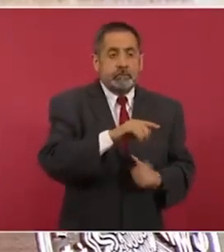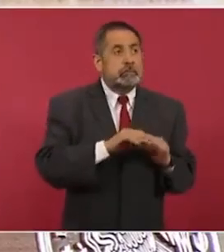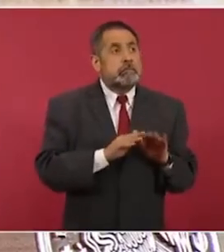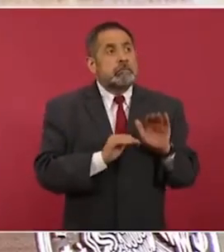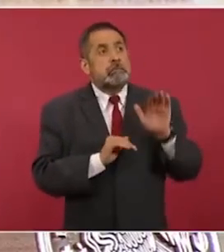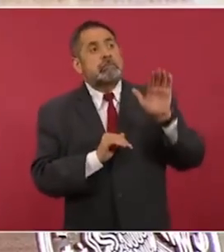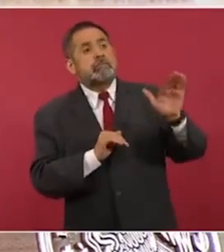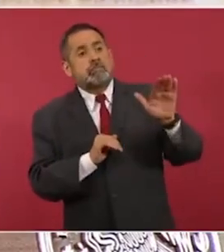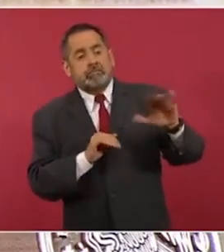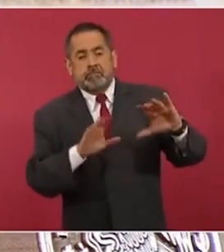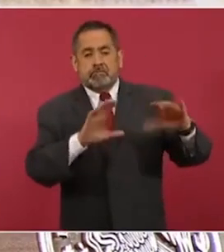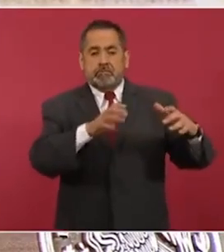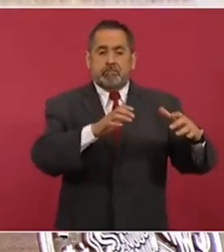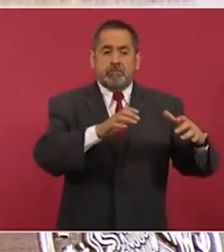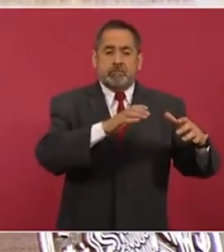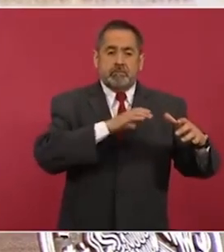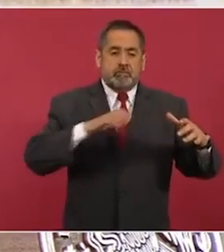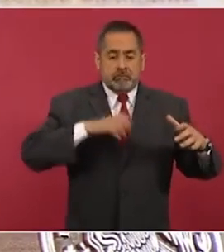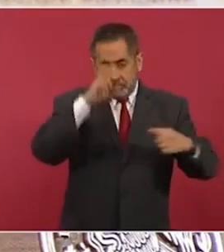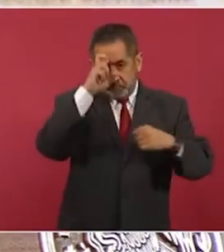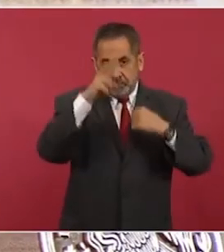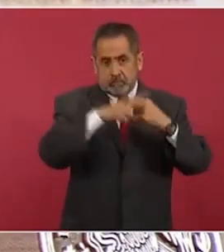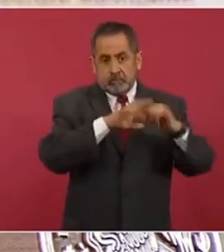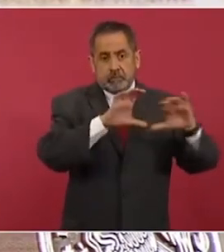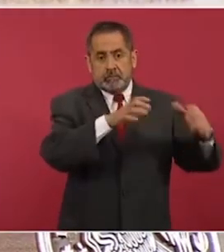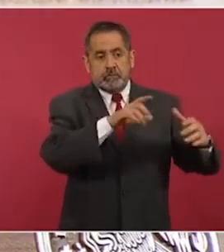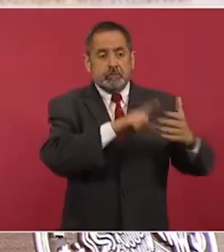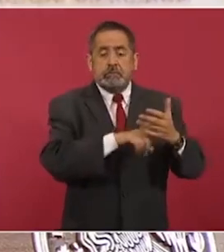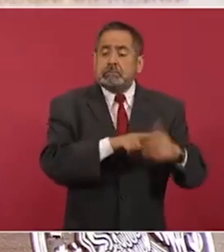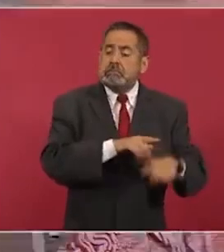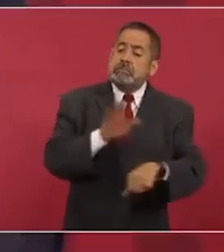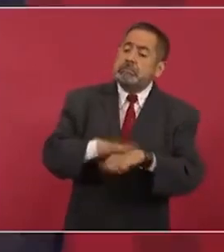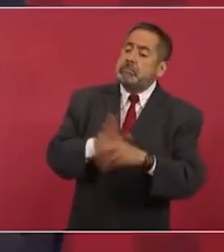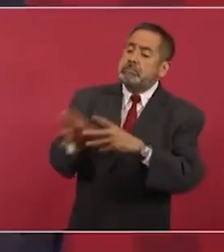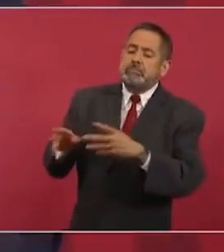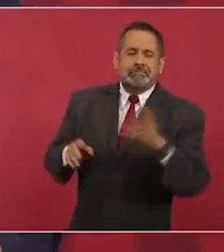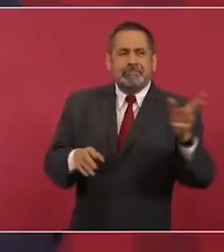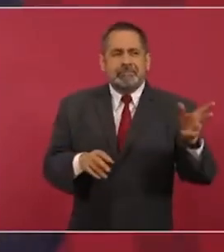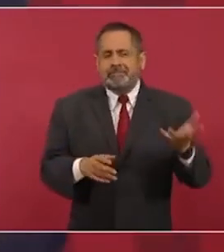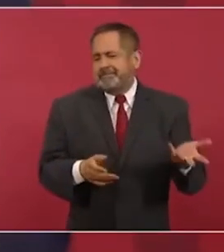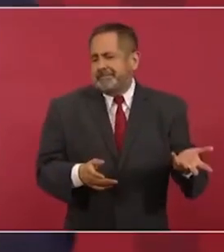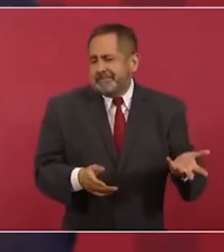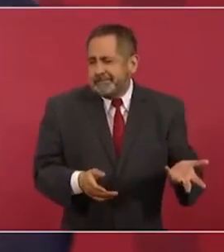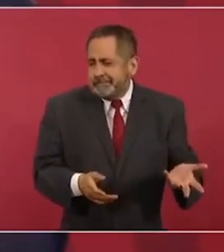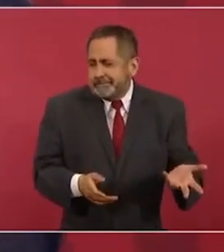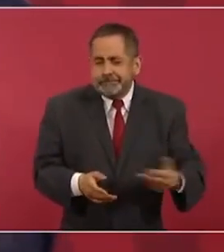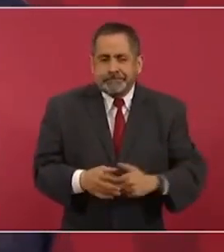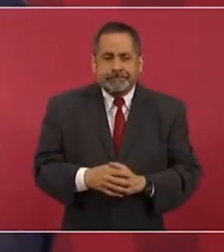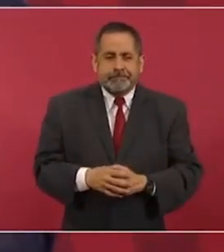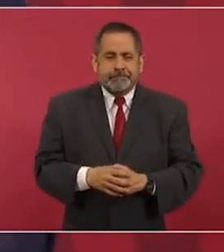los